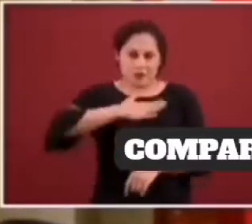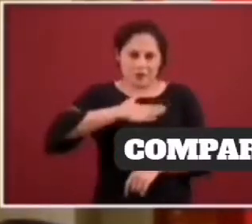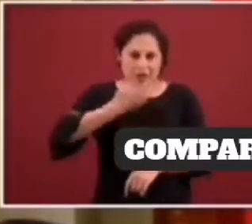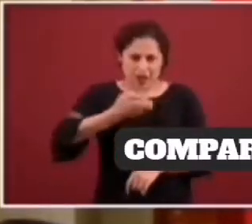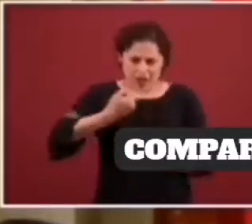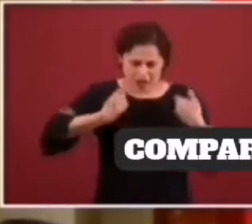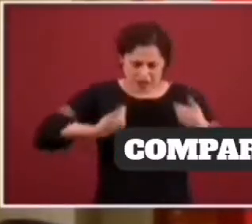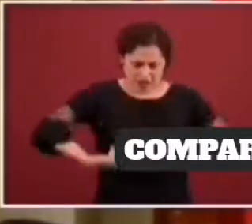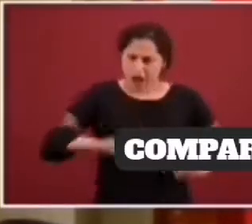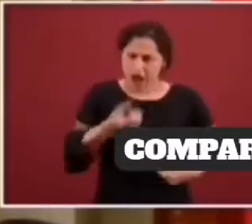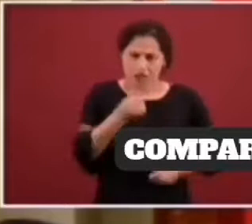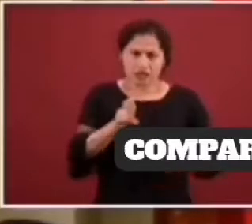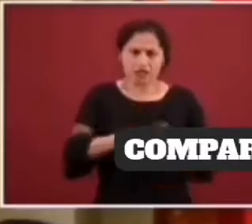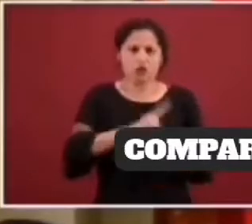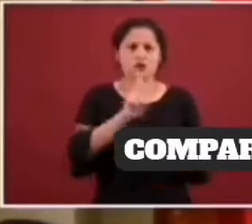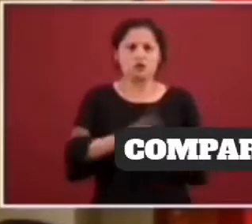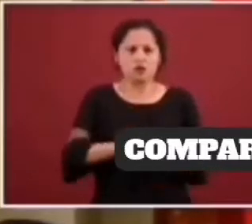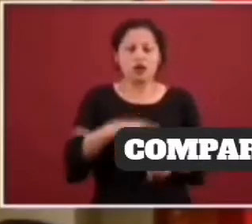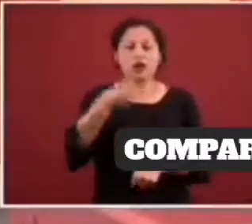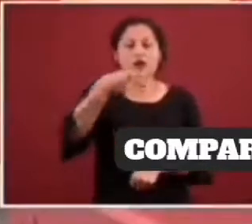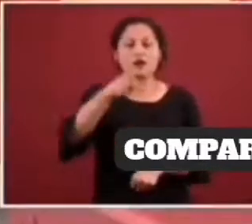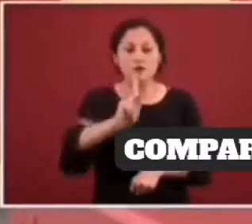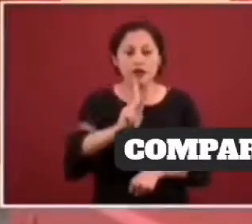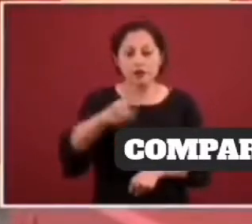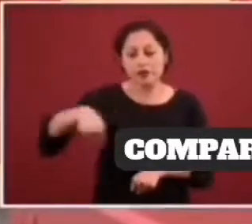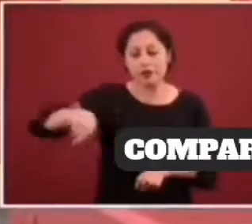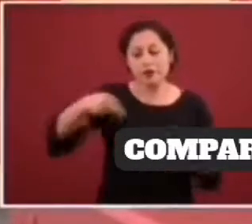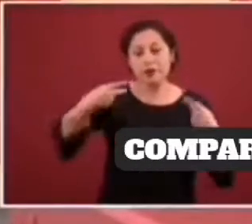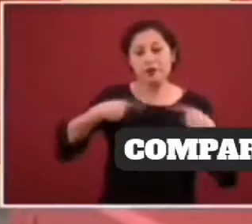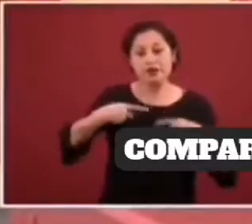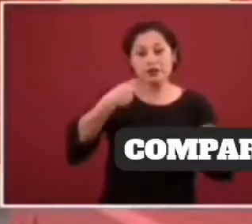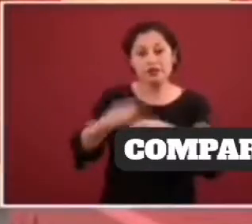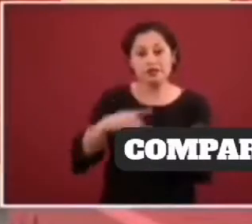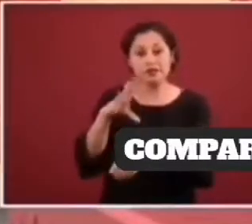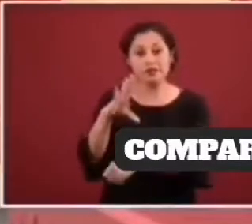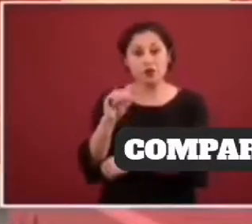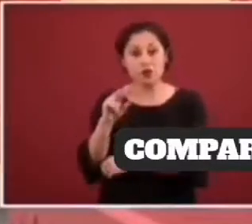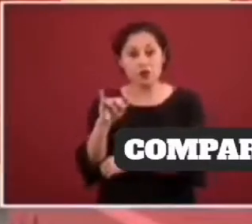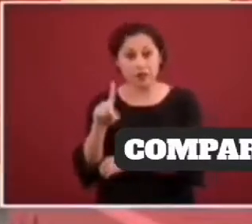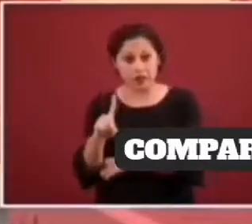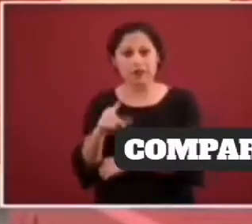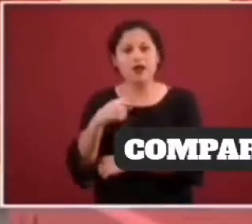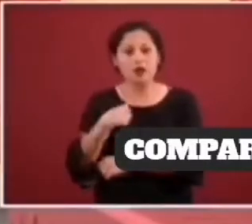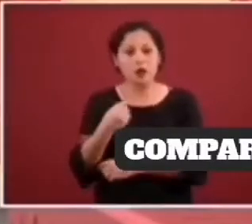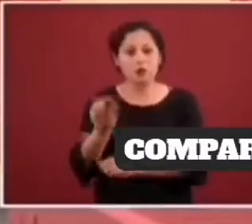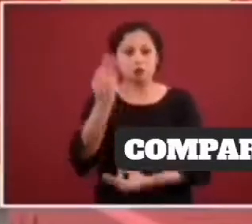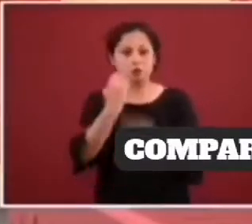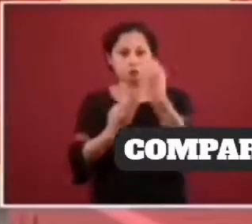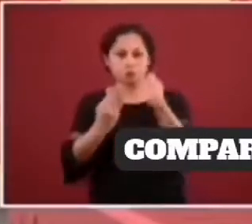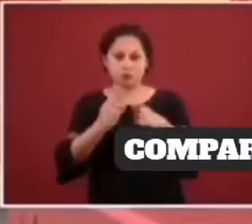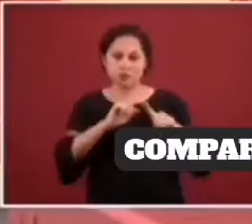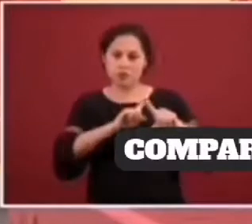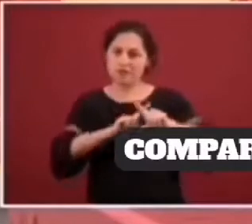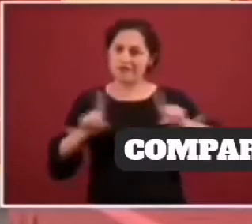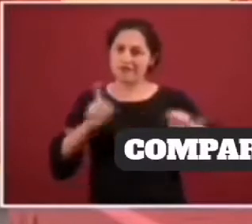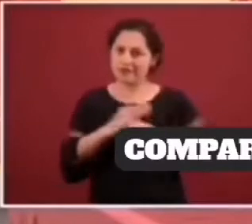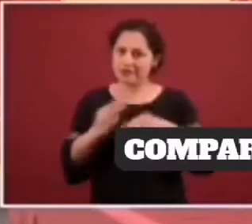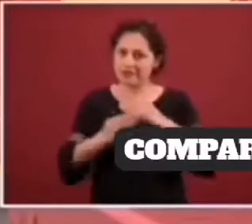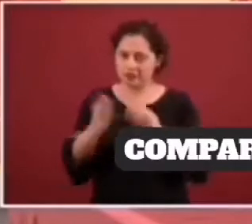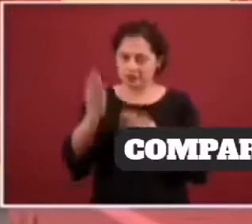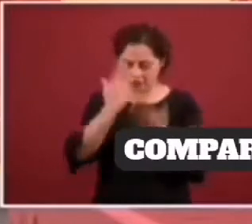atienda a un paciente con COVID, necesito un uniforme especial. Este que hemos hablado, el equipo de protección personal.